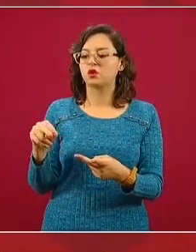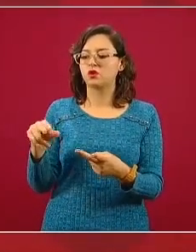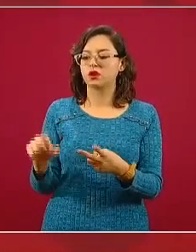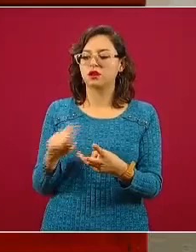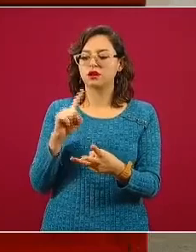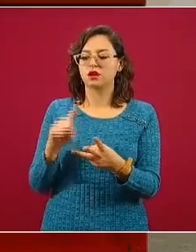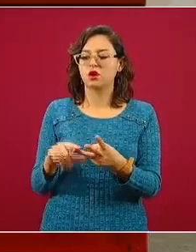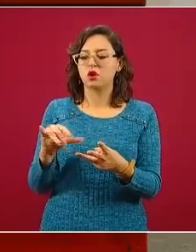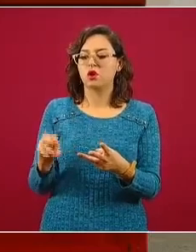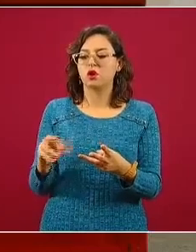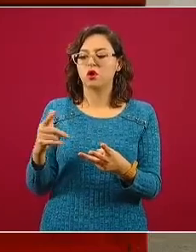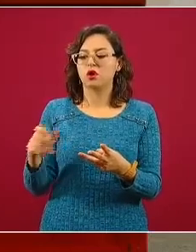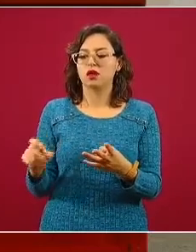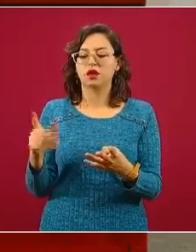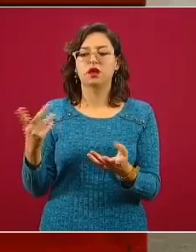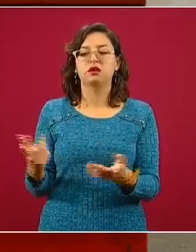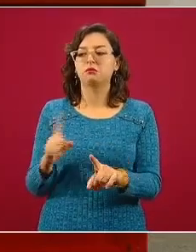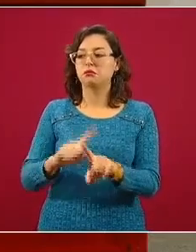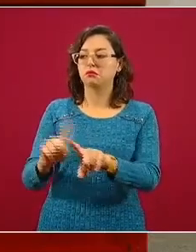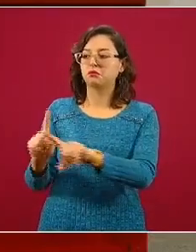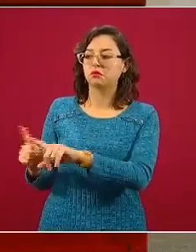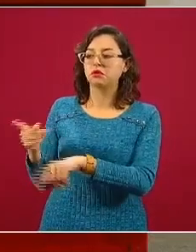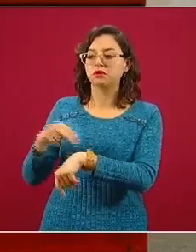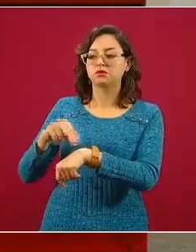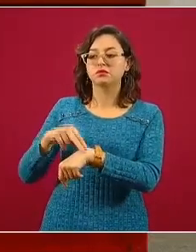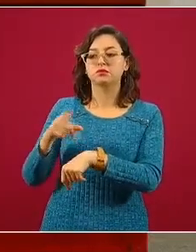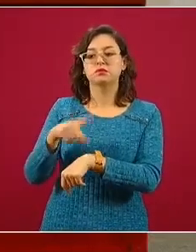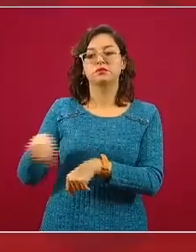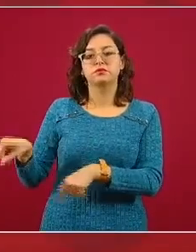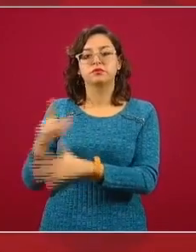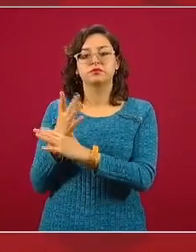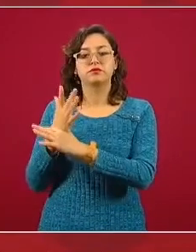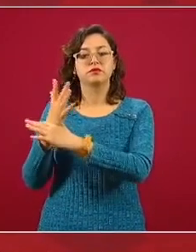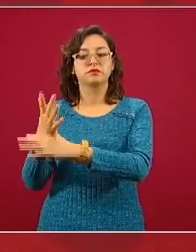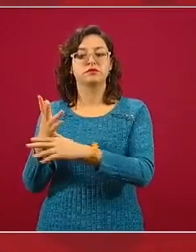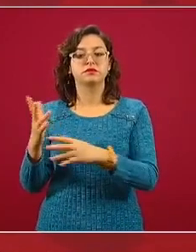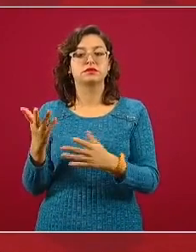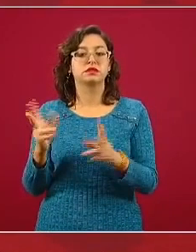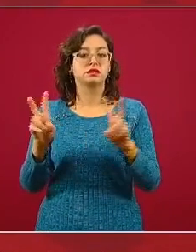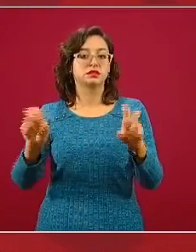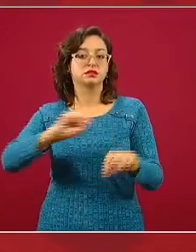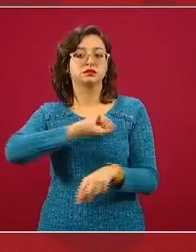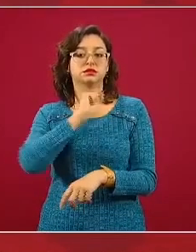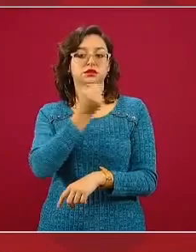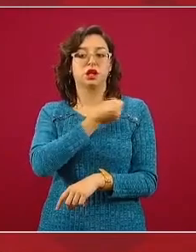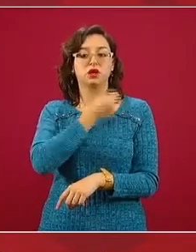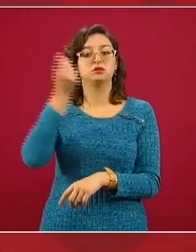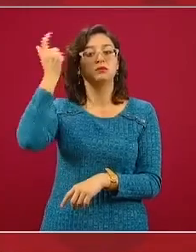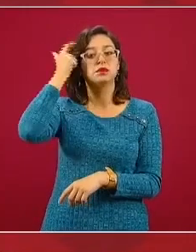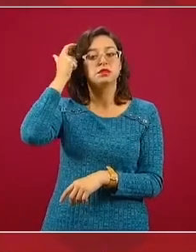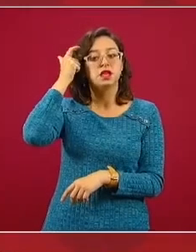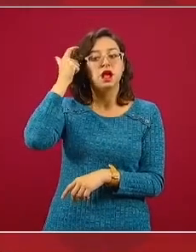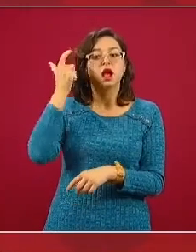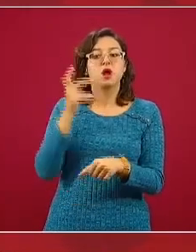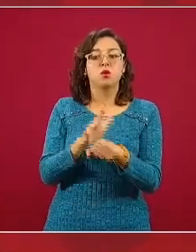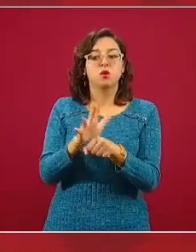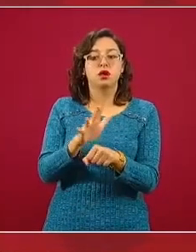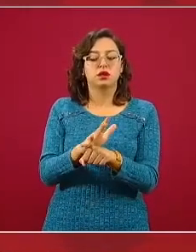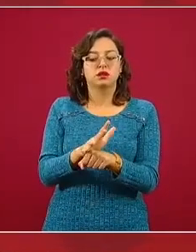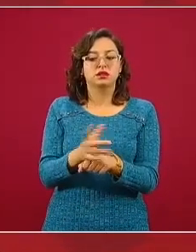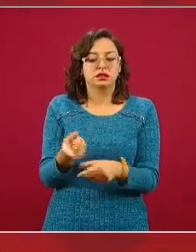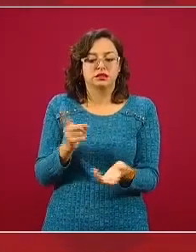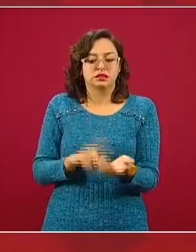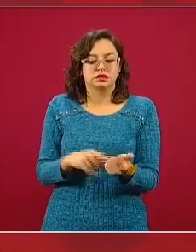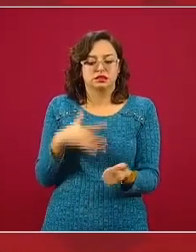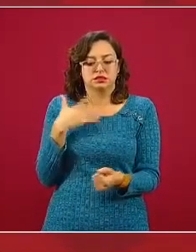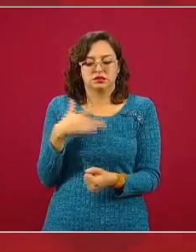Avicki, el doctor Jorge González, lo que decían sobre la salud mental. Las alteraciones del estado